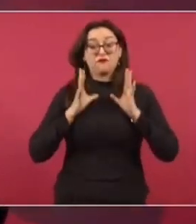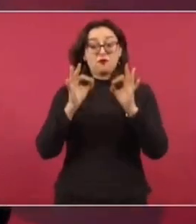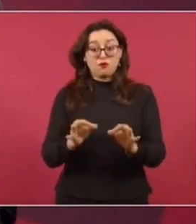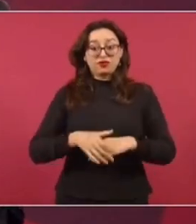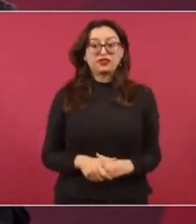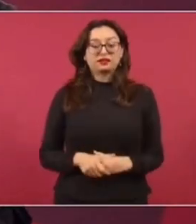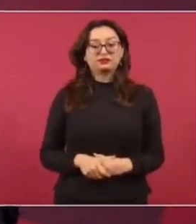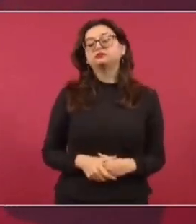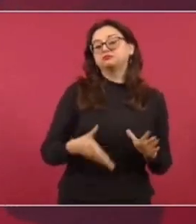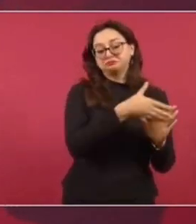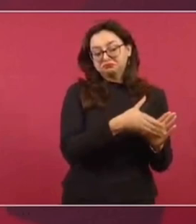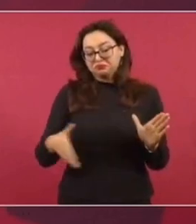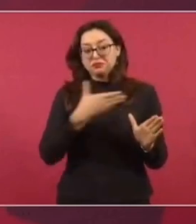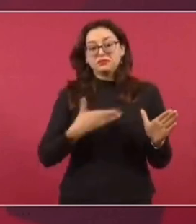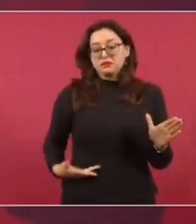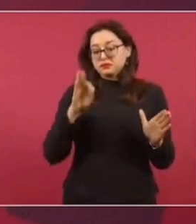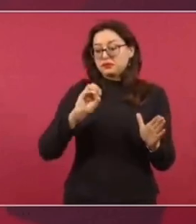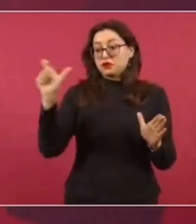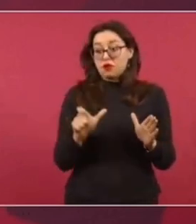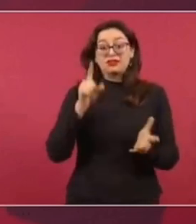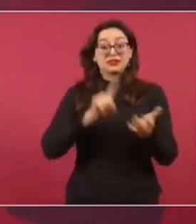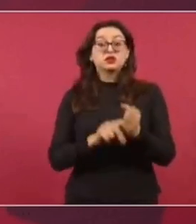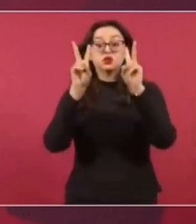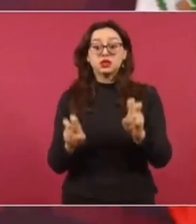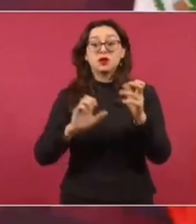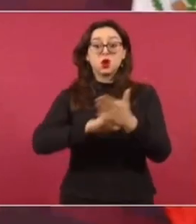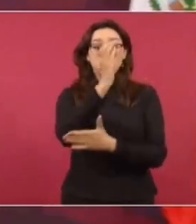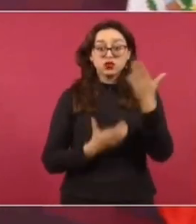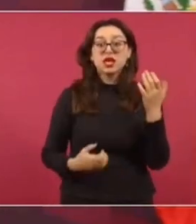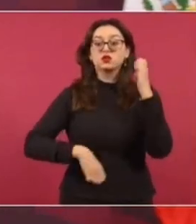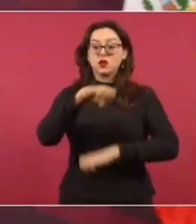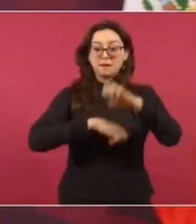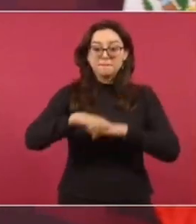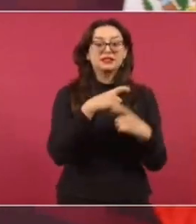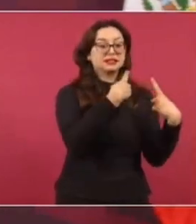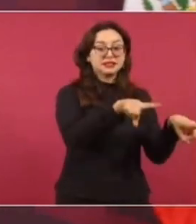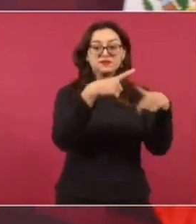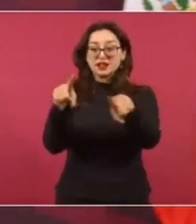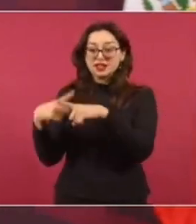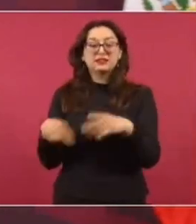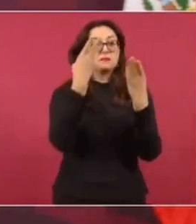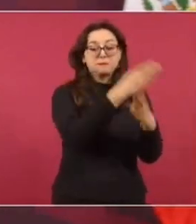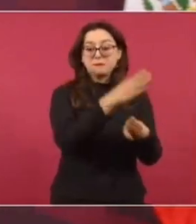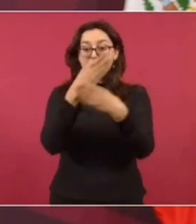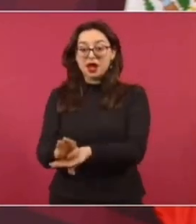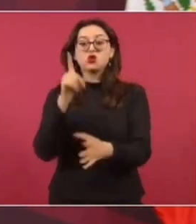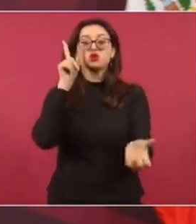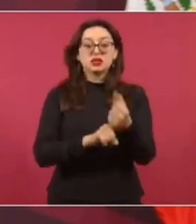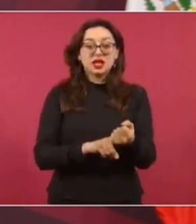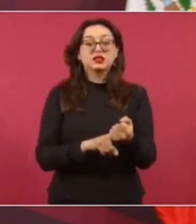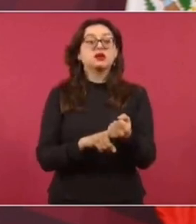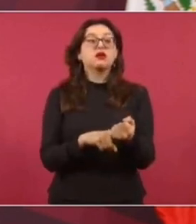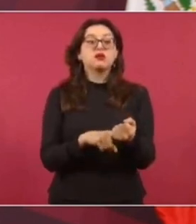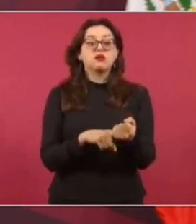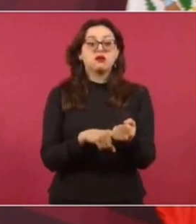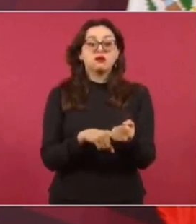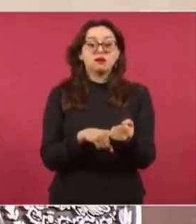declararon en la época de Fox que no iban a dar a conocer los nombres de las empresas, de los bancos, de los